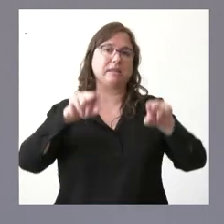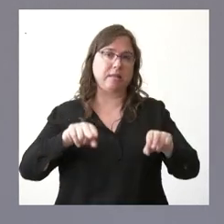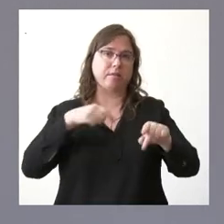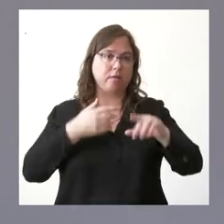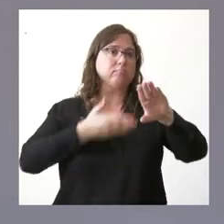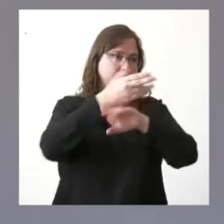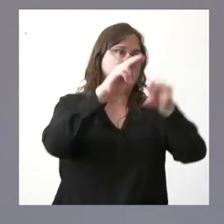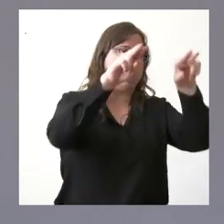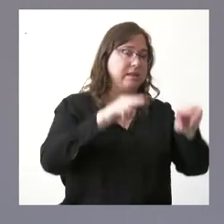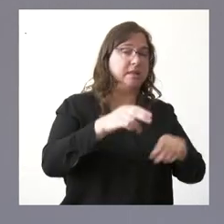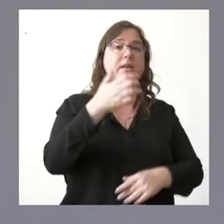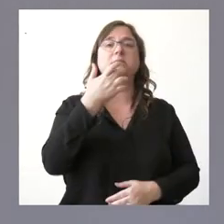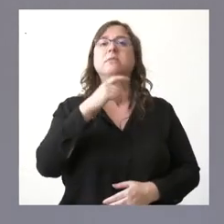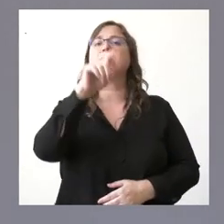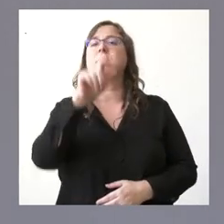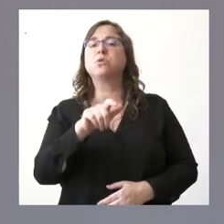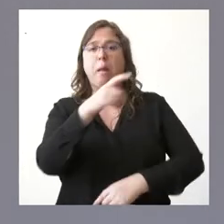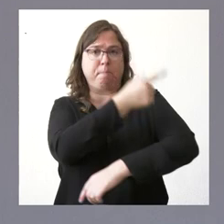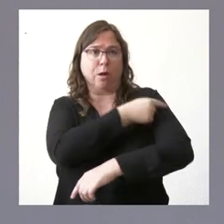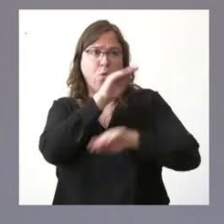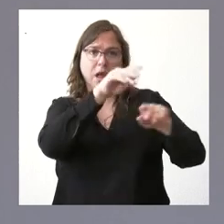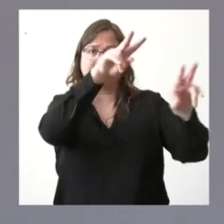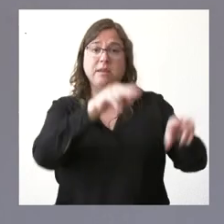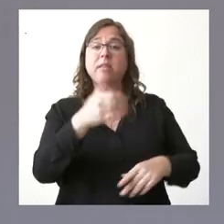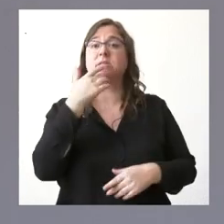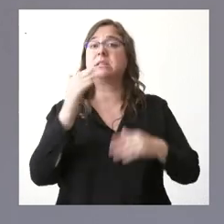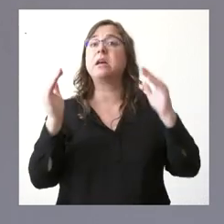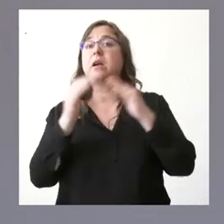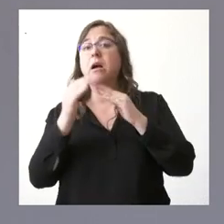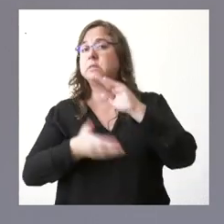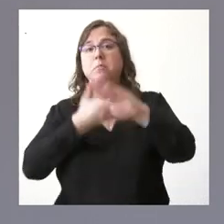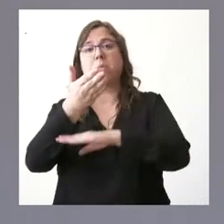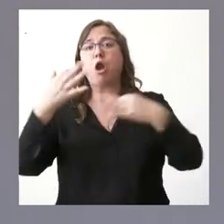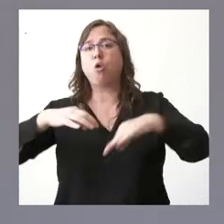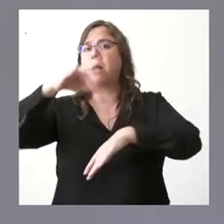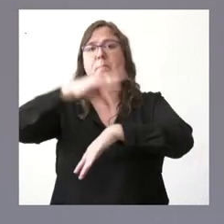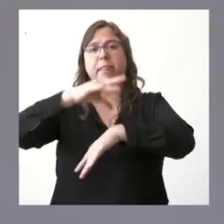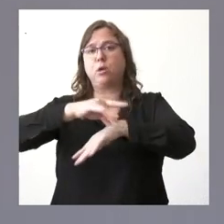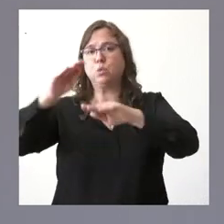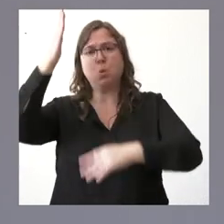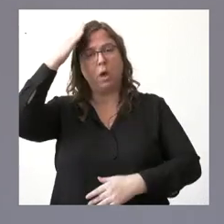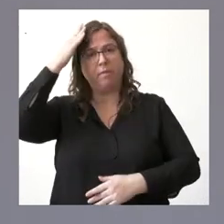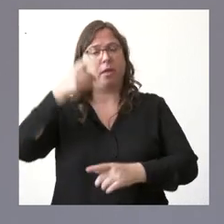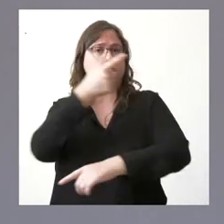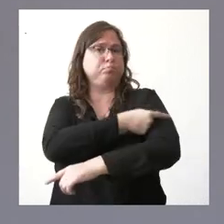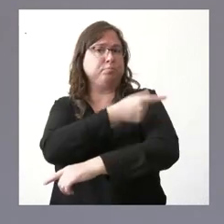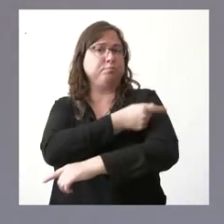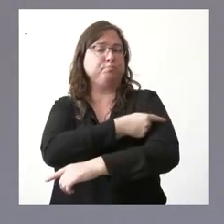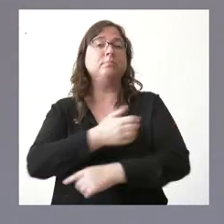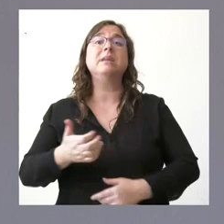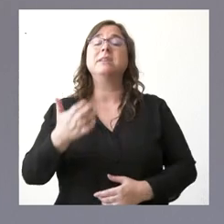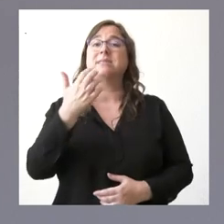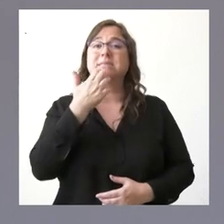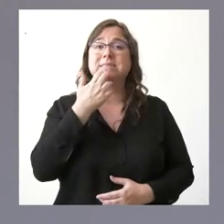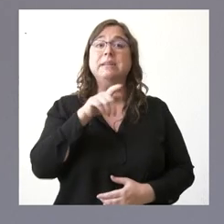residencias las personas lógicamente que no estuvieran en residencias pues a través de los correspondientes dentro de salud pero es verdad lo que usted plantea que aquellas personas que hoy